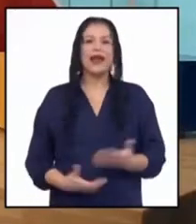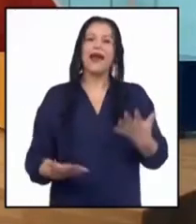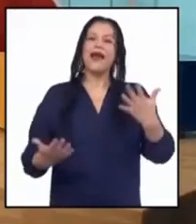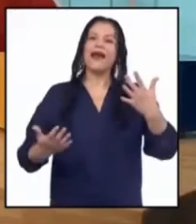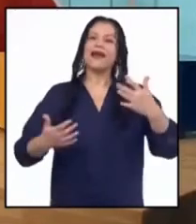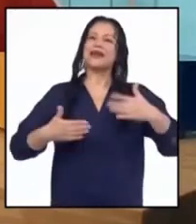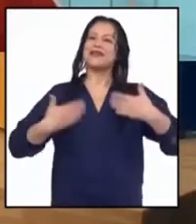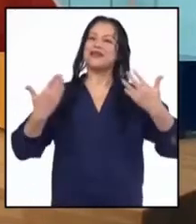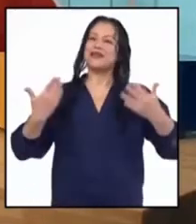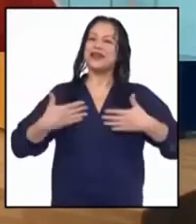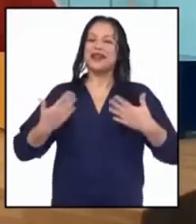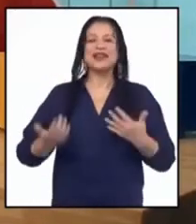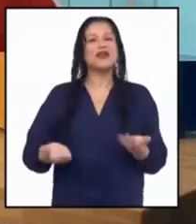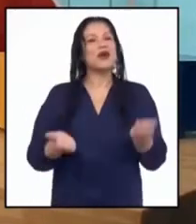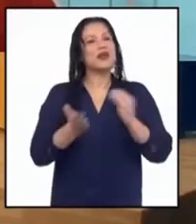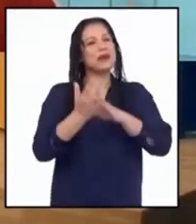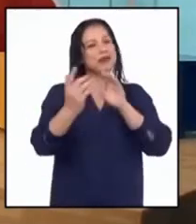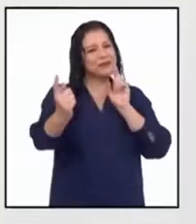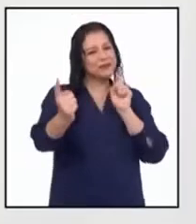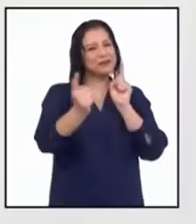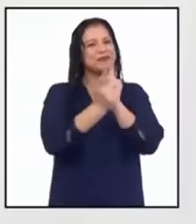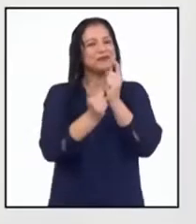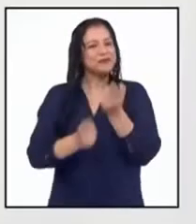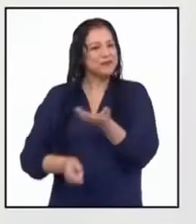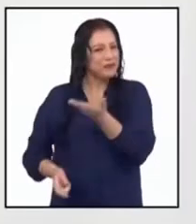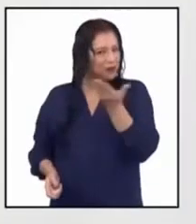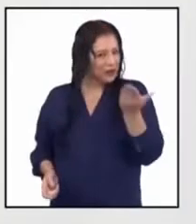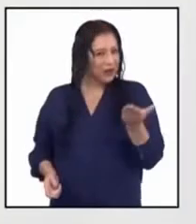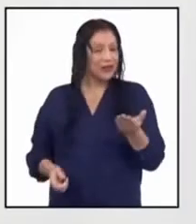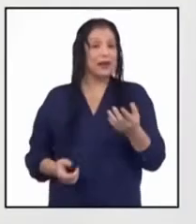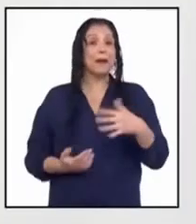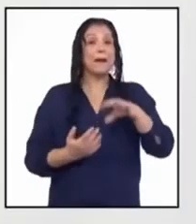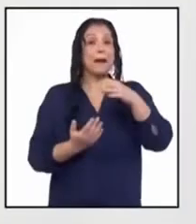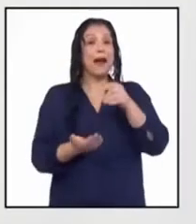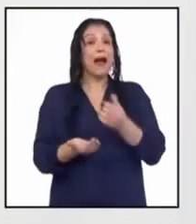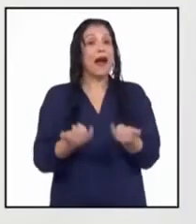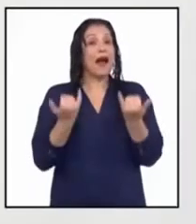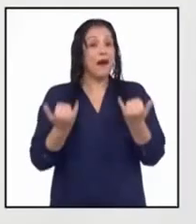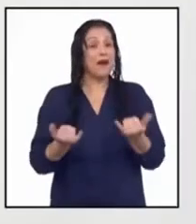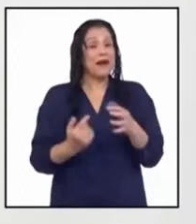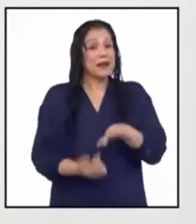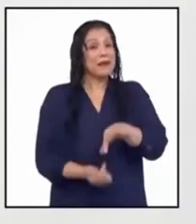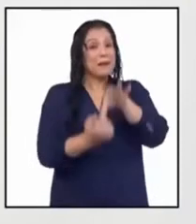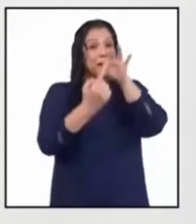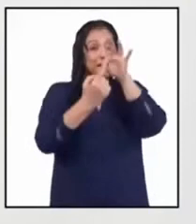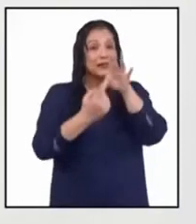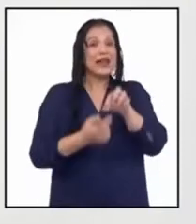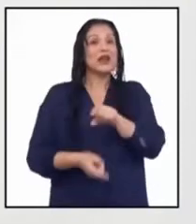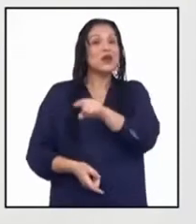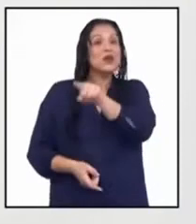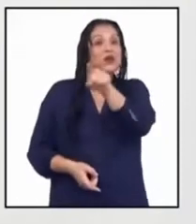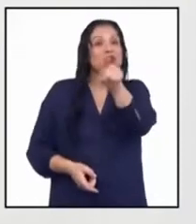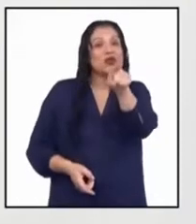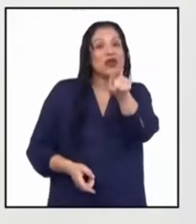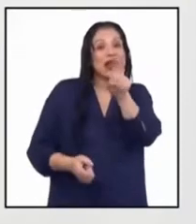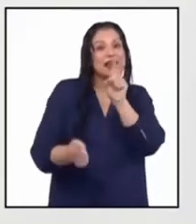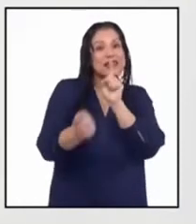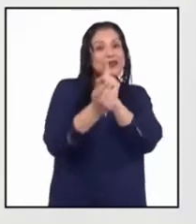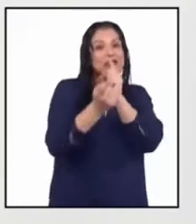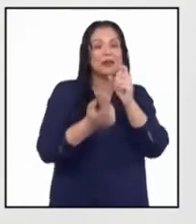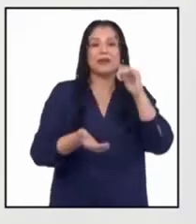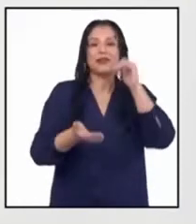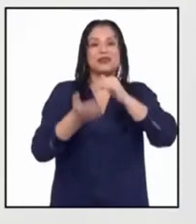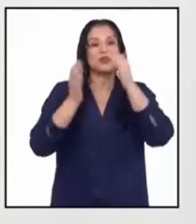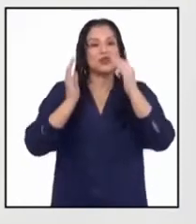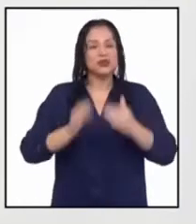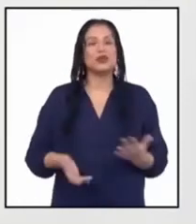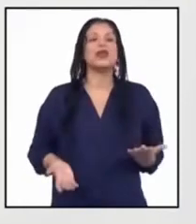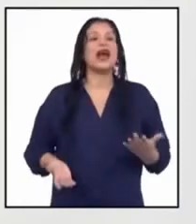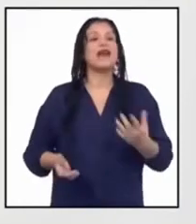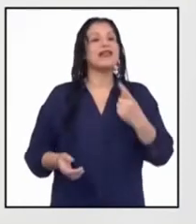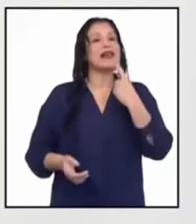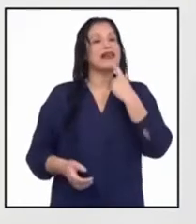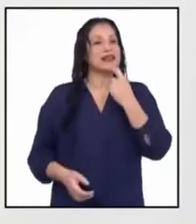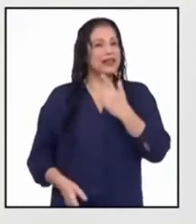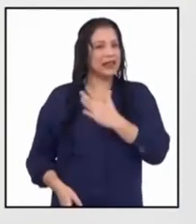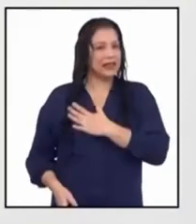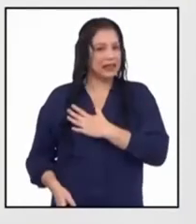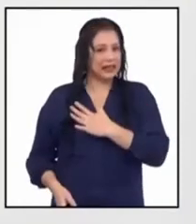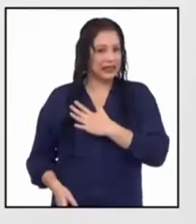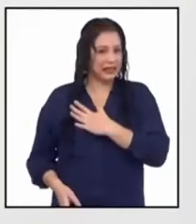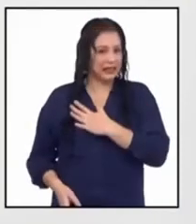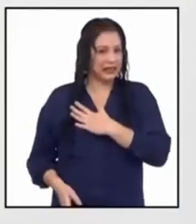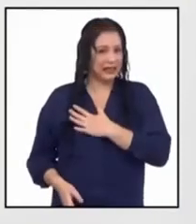alegría reencontrarme con ustedes y especialmente con todas y todos los estudiantes de quinto de